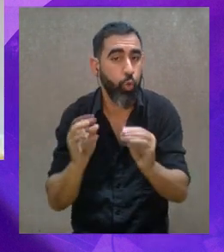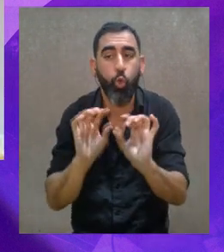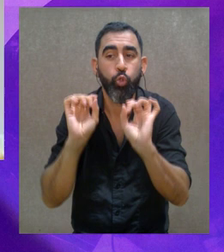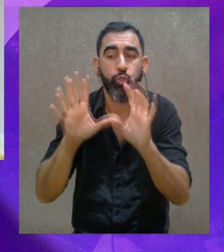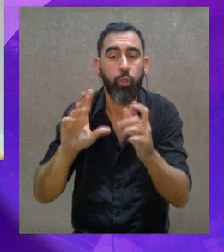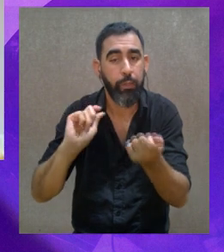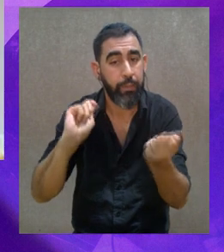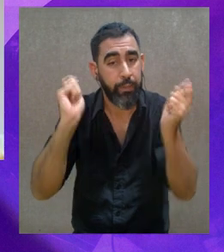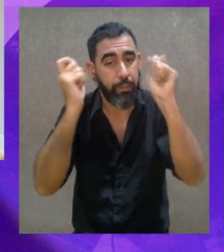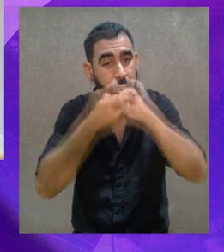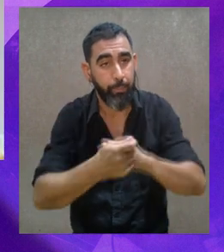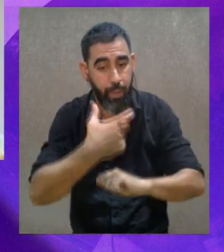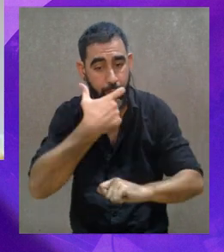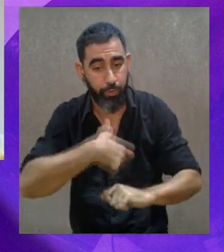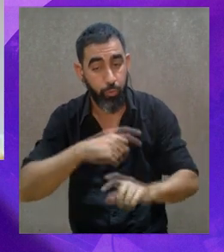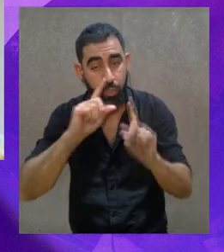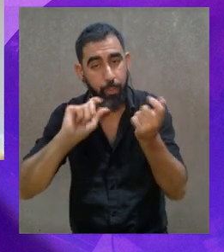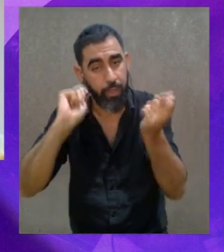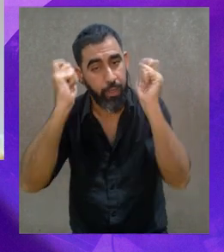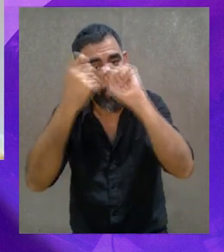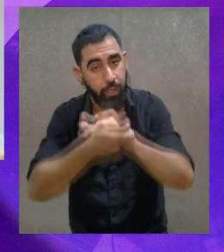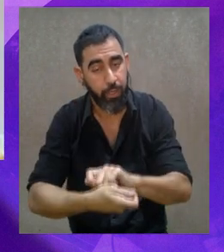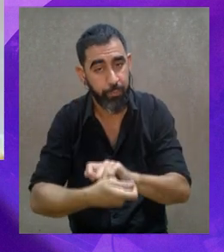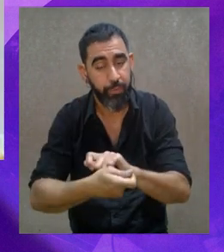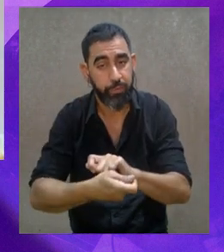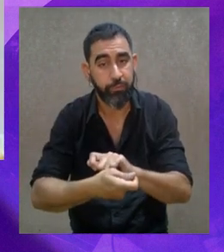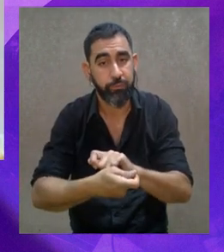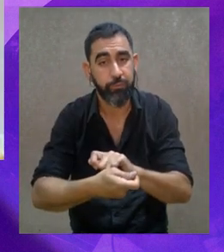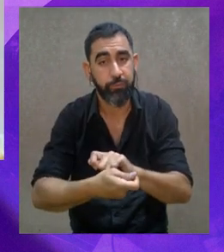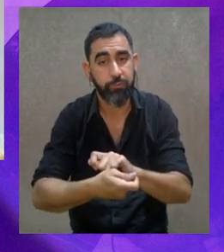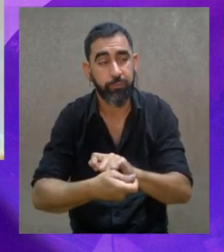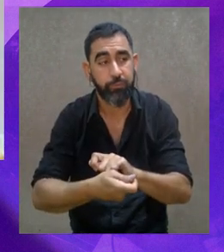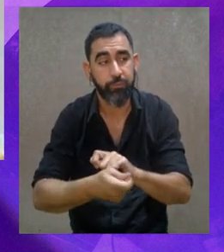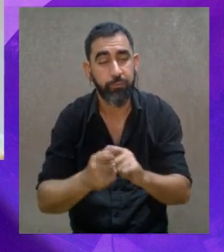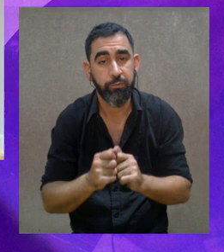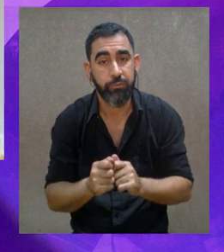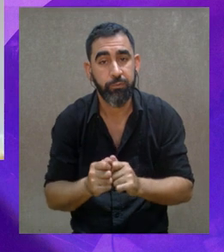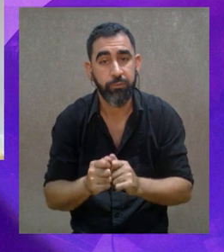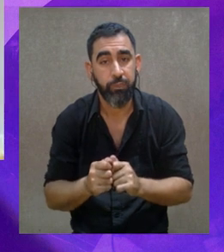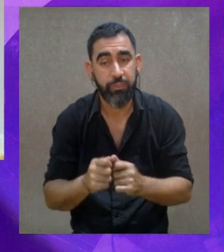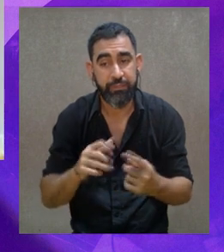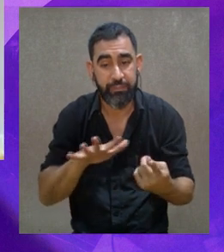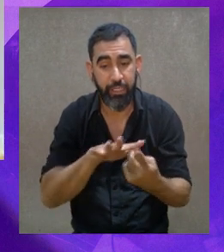no solamente se van transformando a ellos, sino que van transformando sus